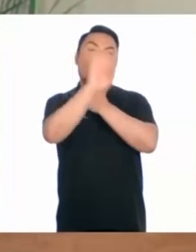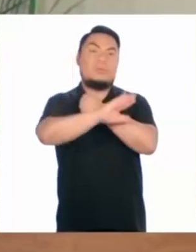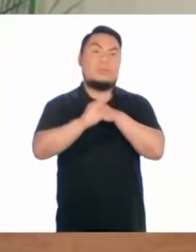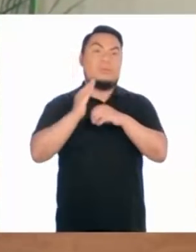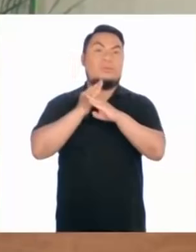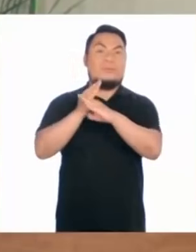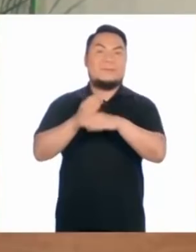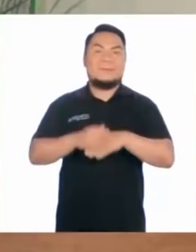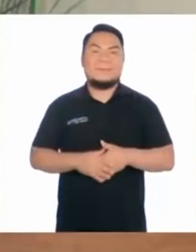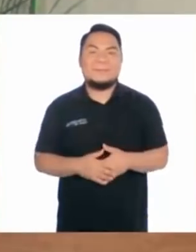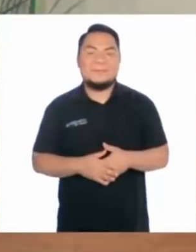protocolos sanitarios.